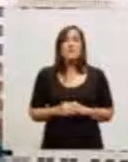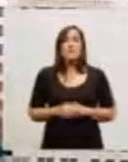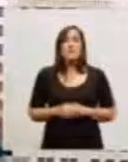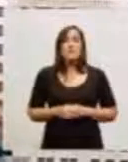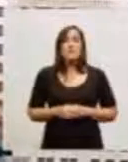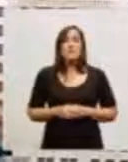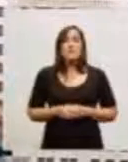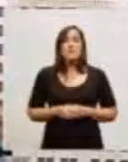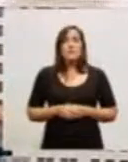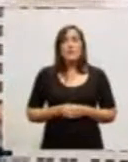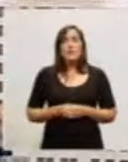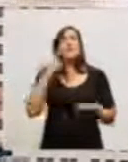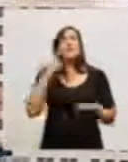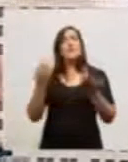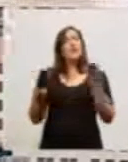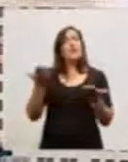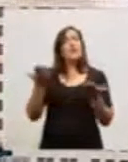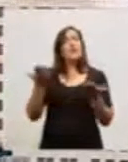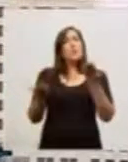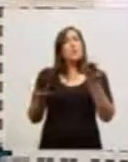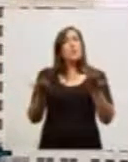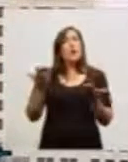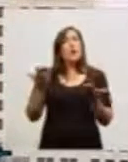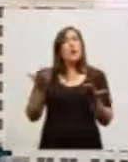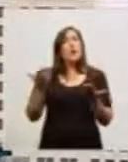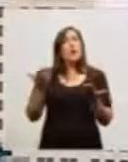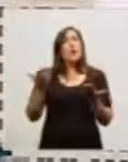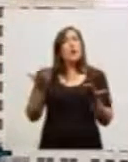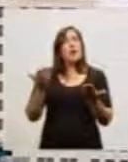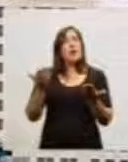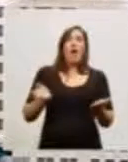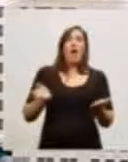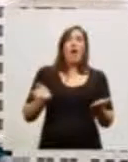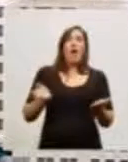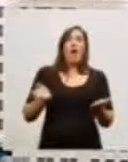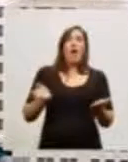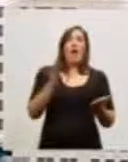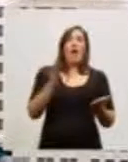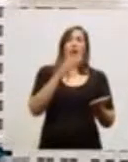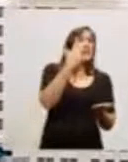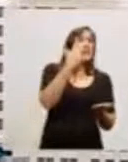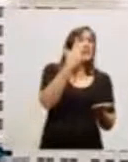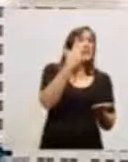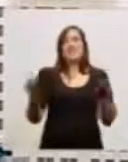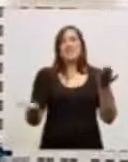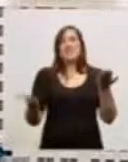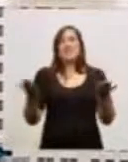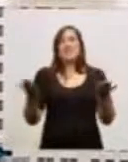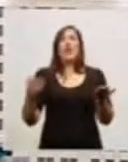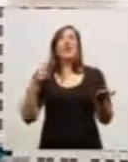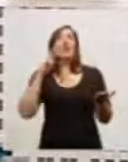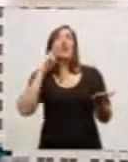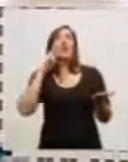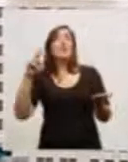La comparación de vacunas aplicadas entre el año 2003 versus 2013 es de